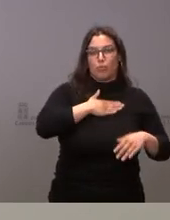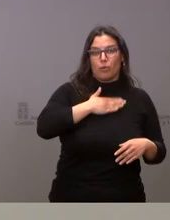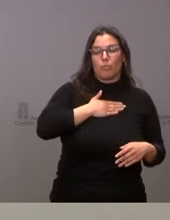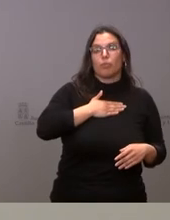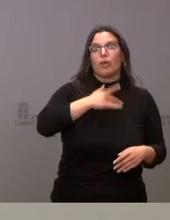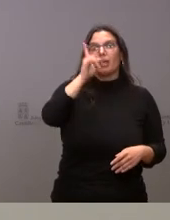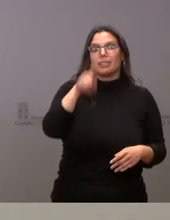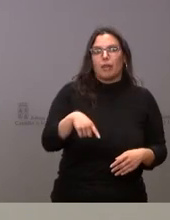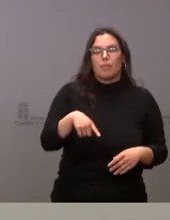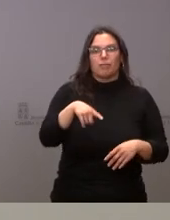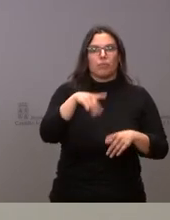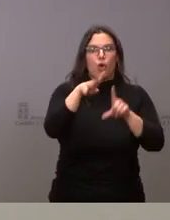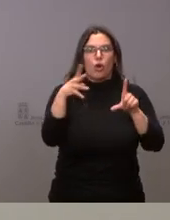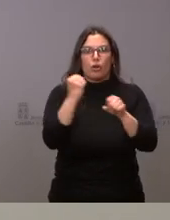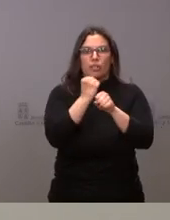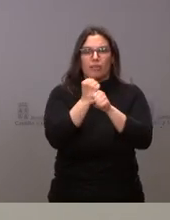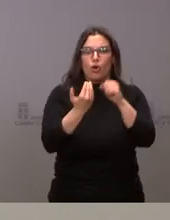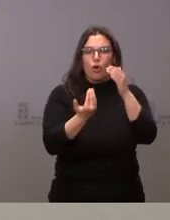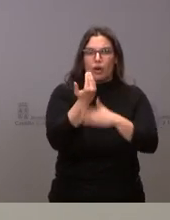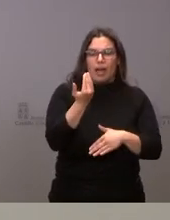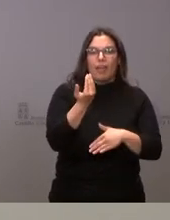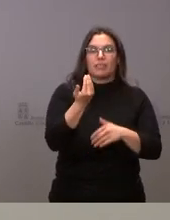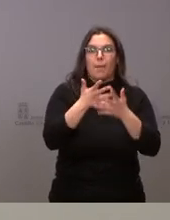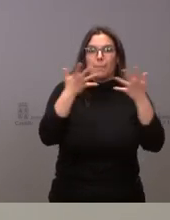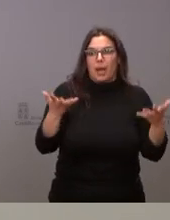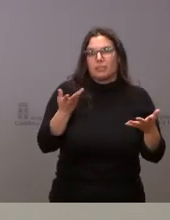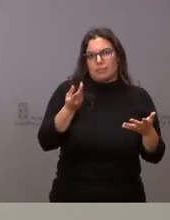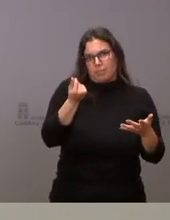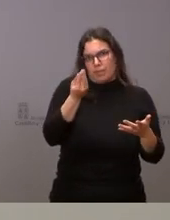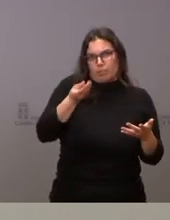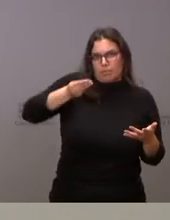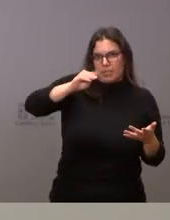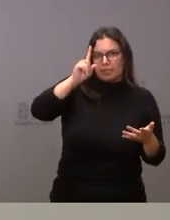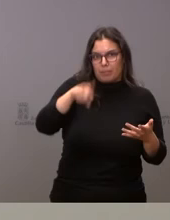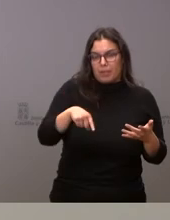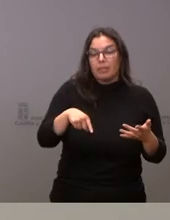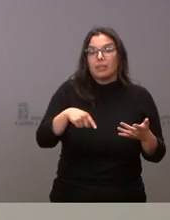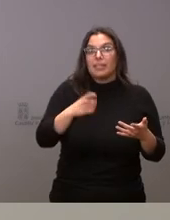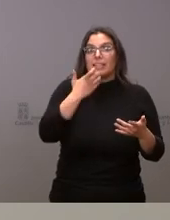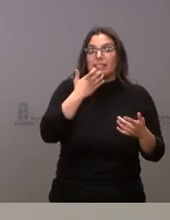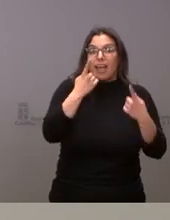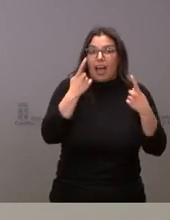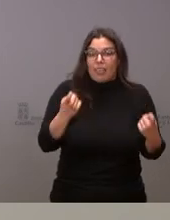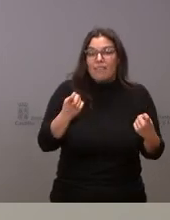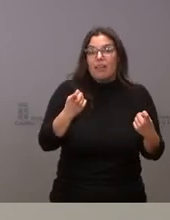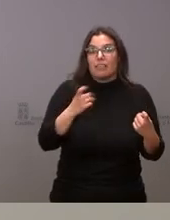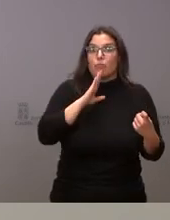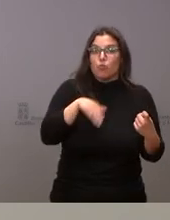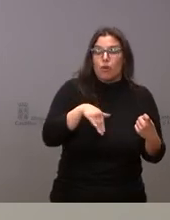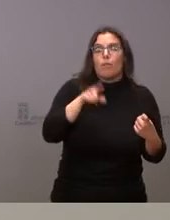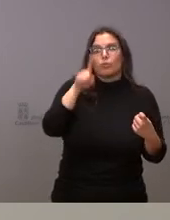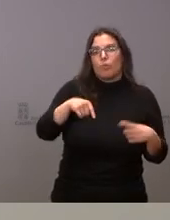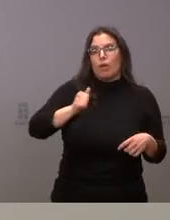jornadas tiempos de trabajo con las debidas compensaciones de los profesionales sanitarios que realicen estas tareas y cuando sea conveniente y necesario la